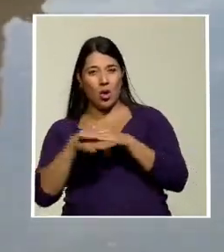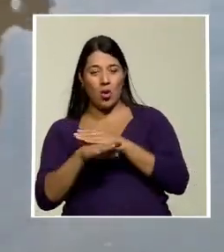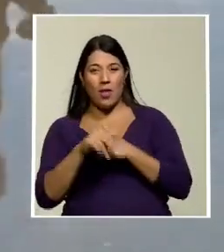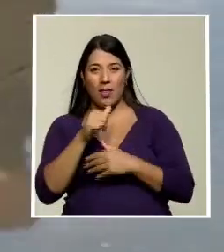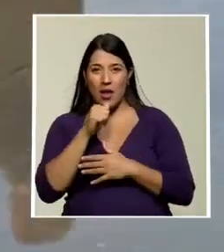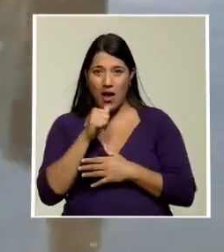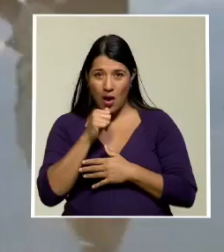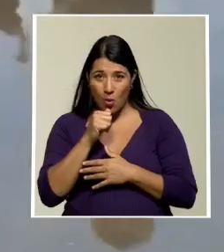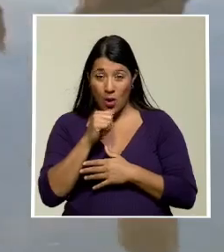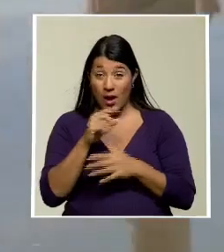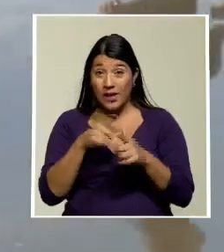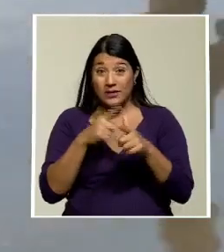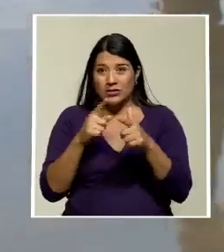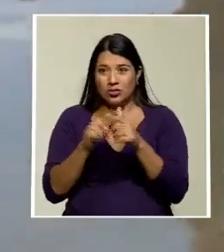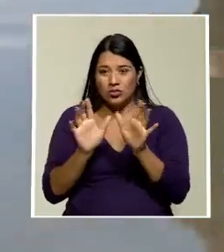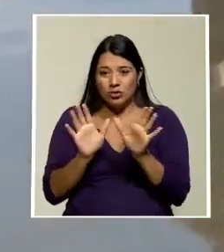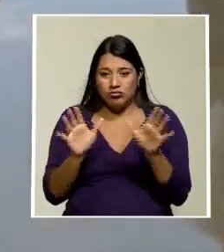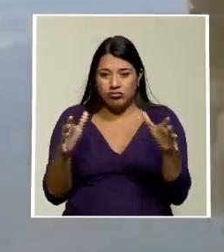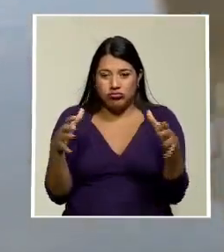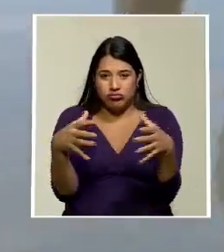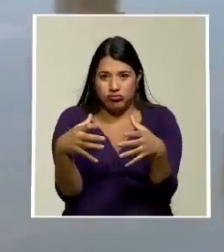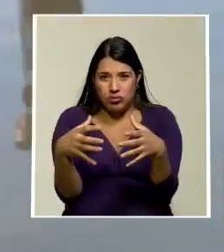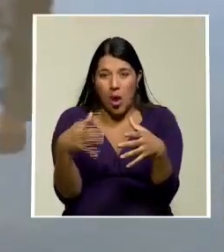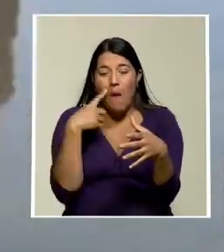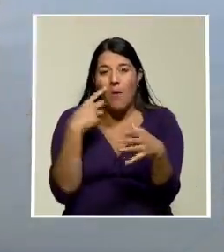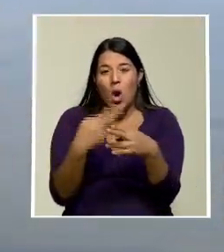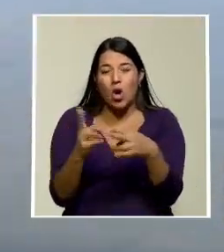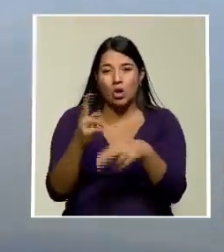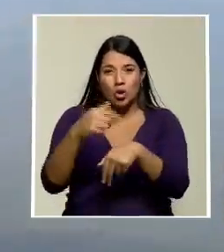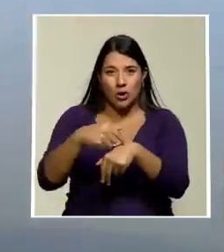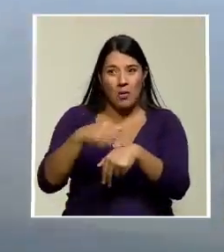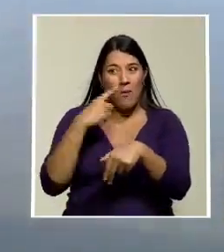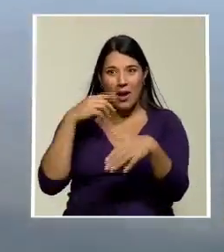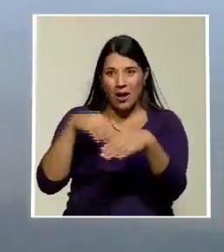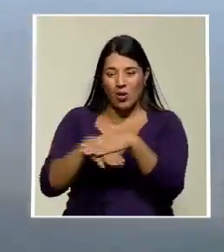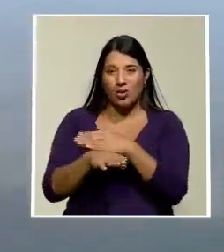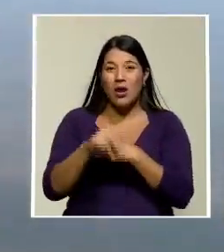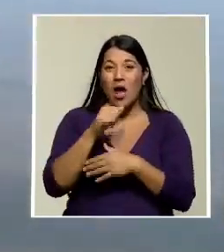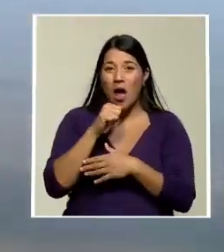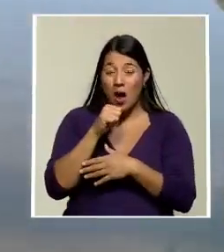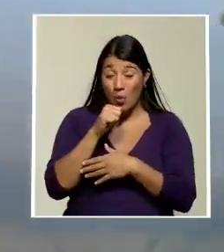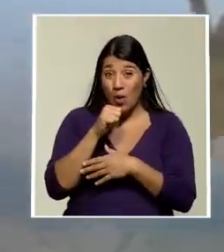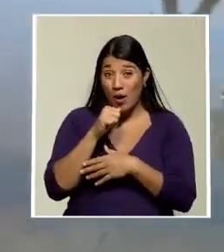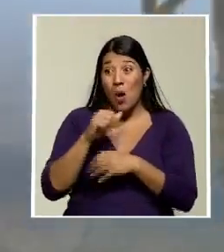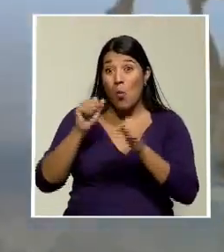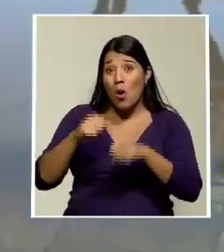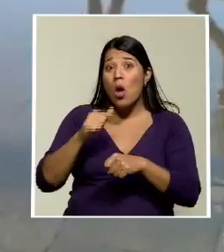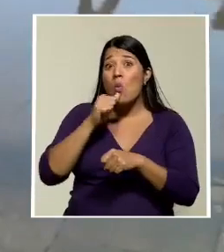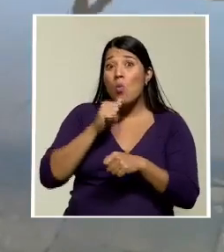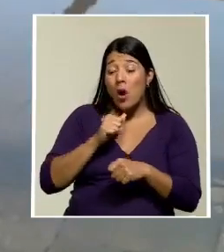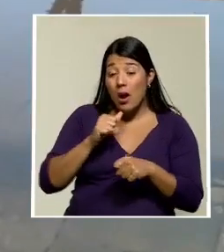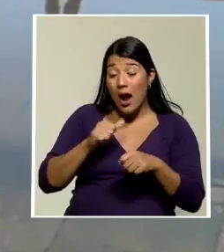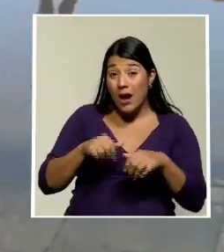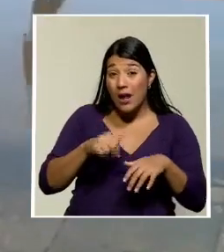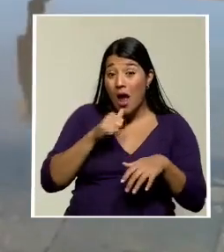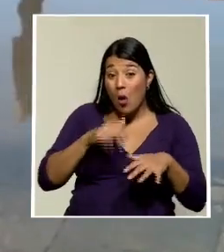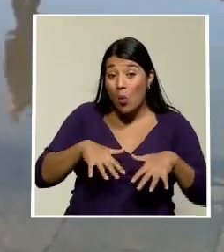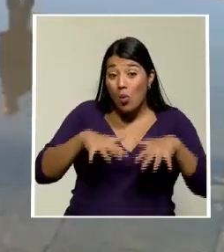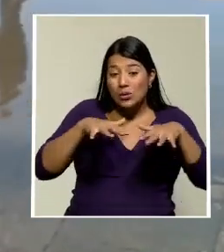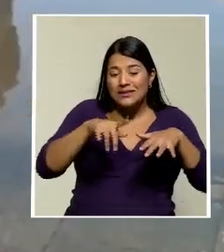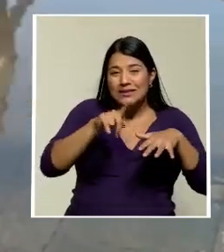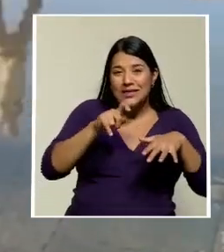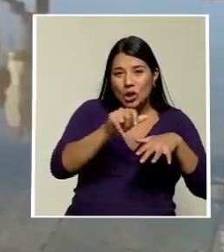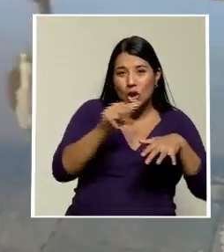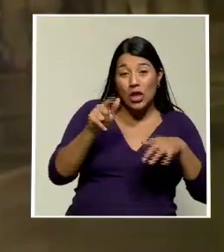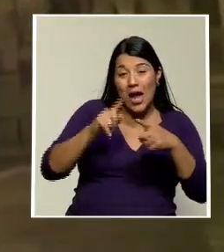aíslan temporalmente la laguna veneciana del mar Adriático está ideado para mareas desde los 110 centímetros hasta los 3 metros